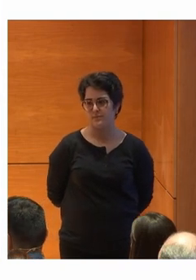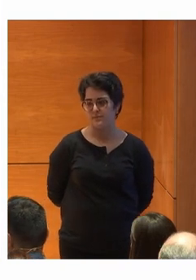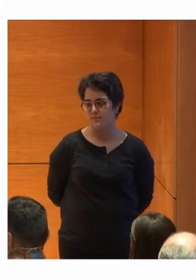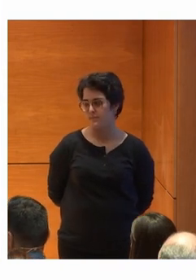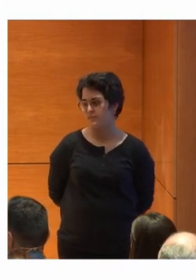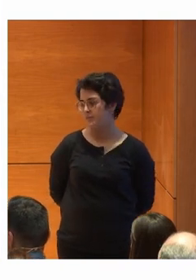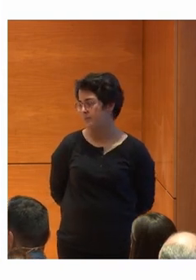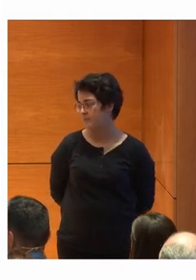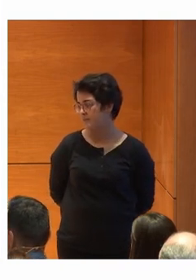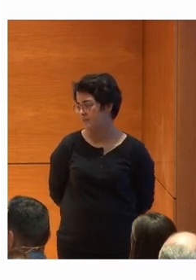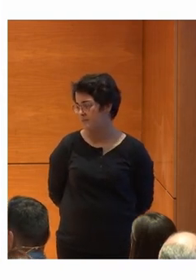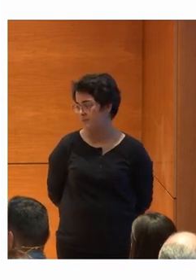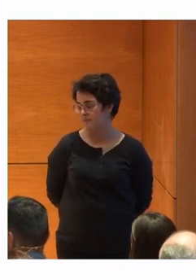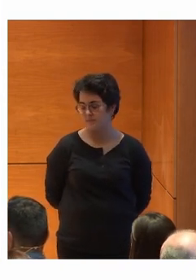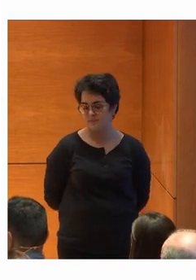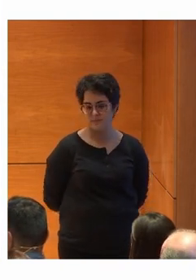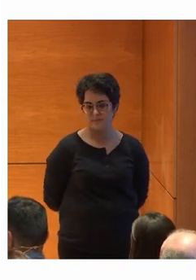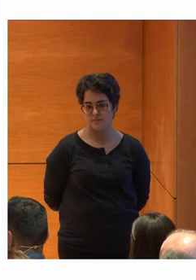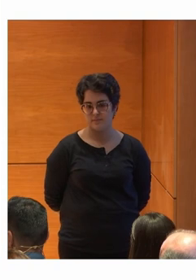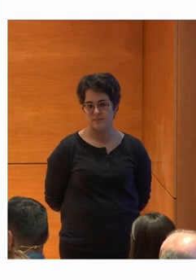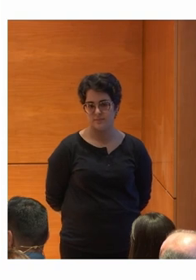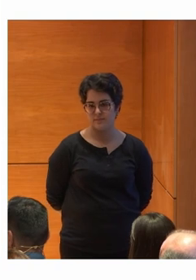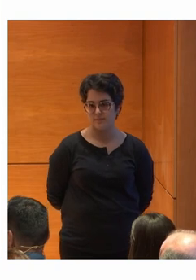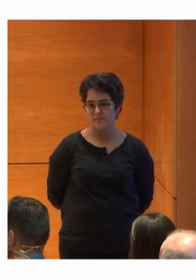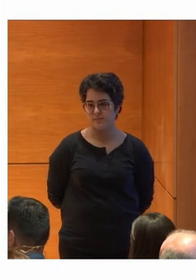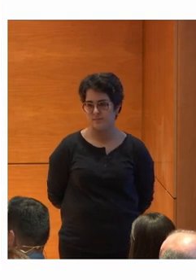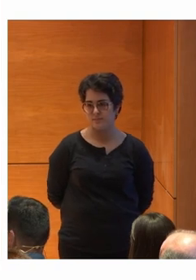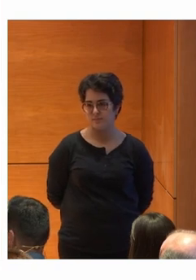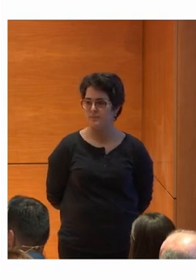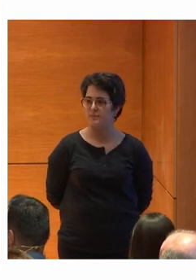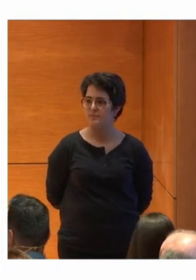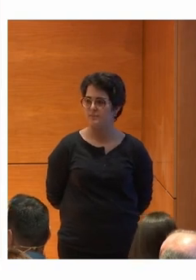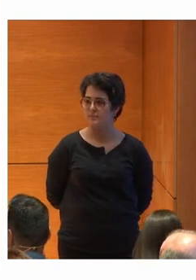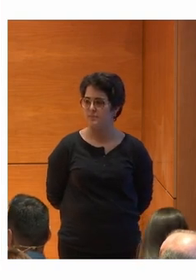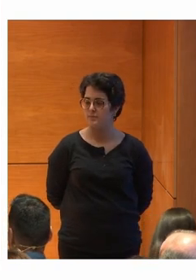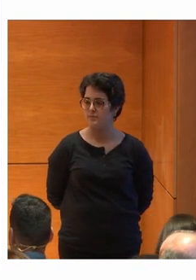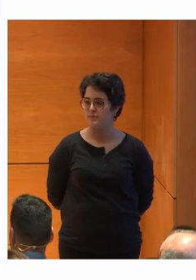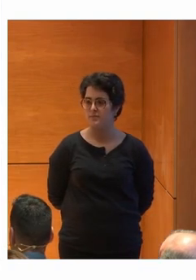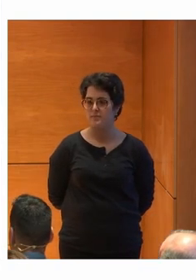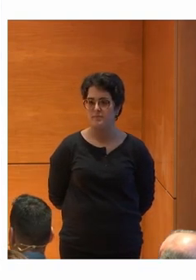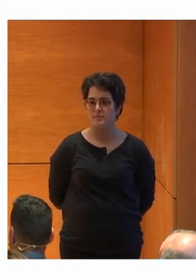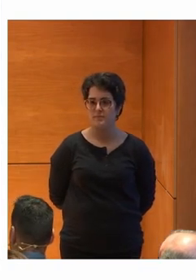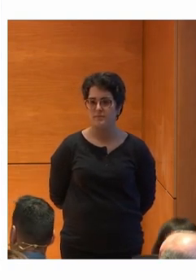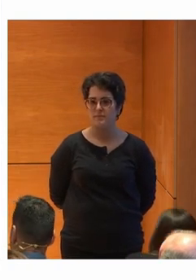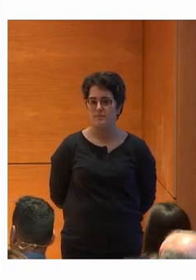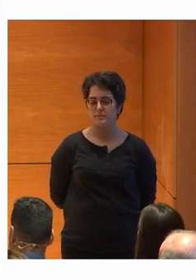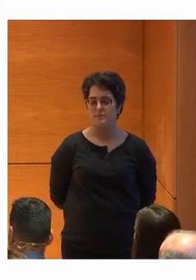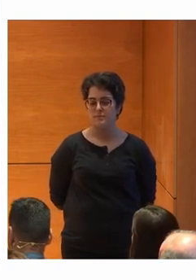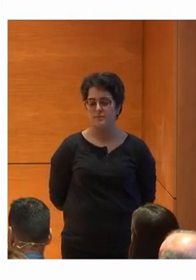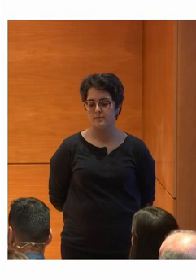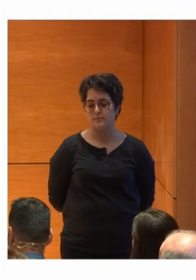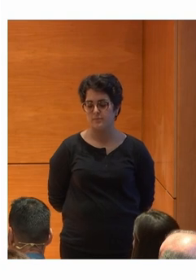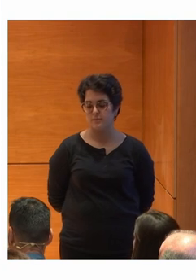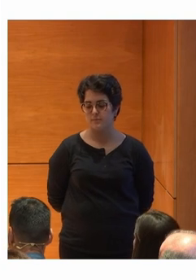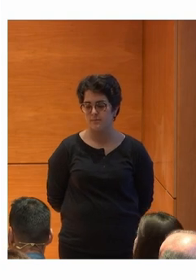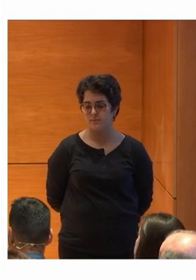avisar Al conductor Ok Sin problema No te preocupes Lo hacemos así Bueno El proyecto Alesa Nos llega